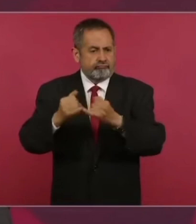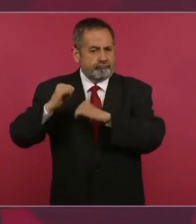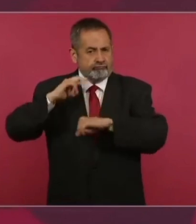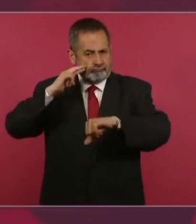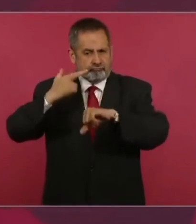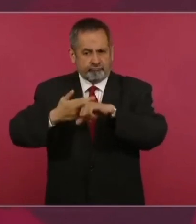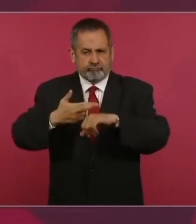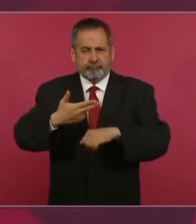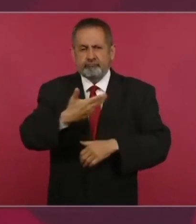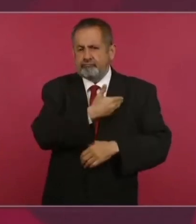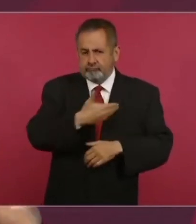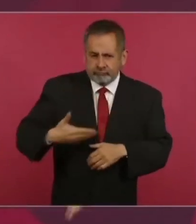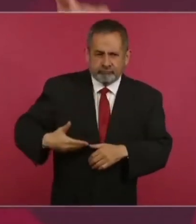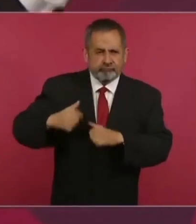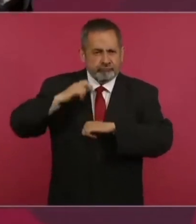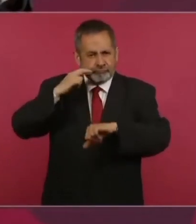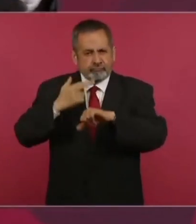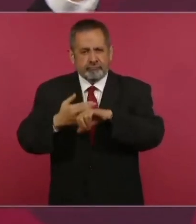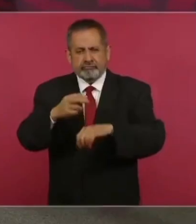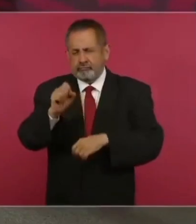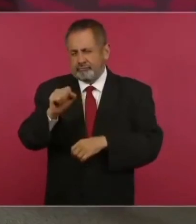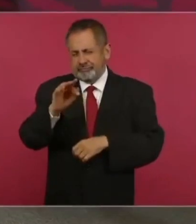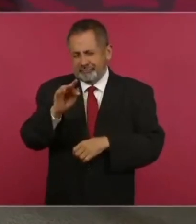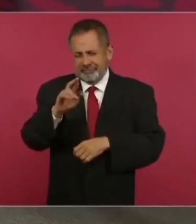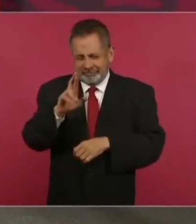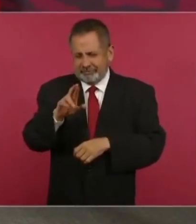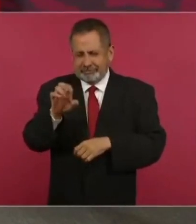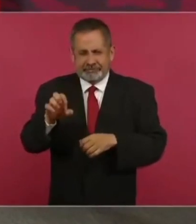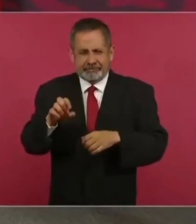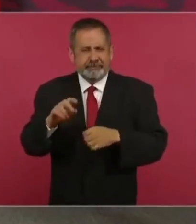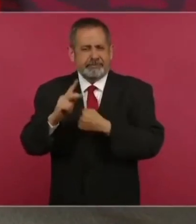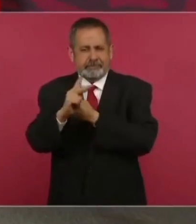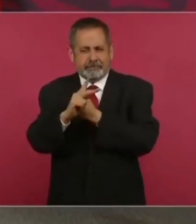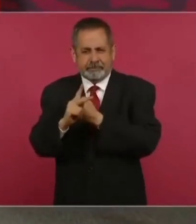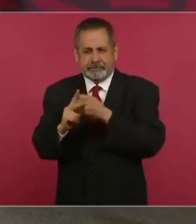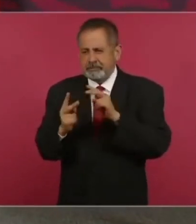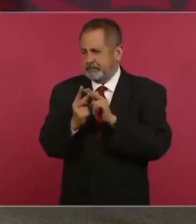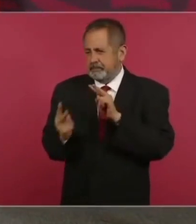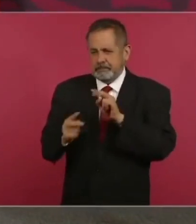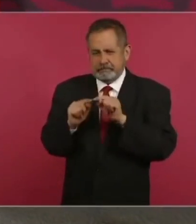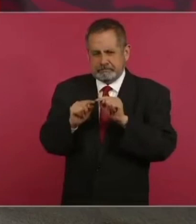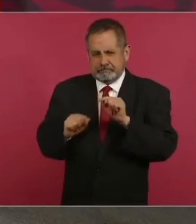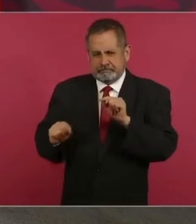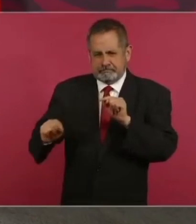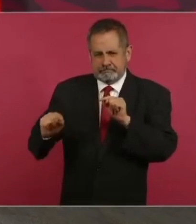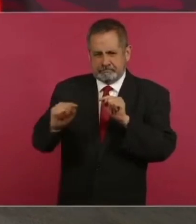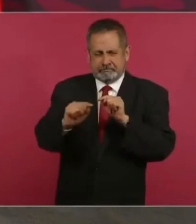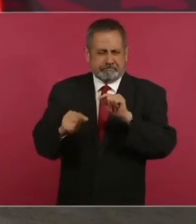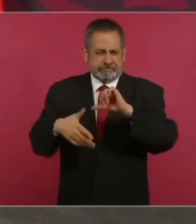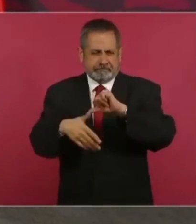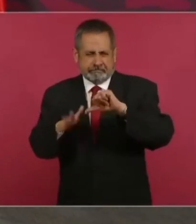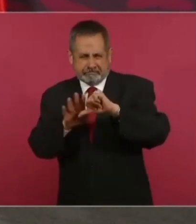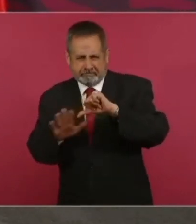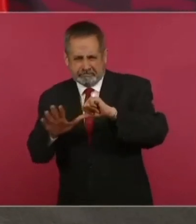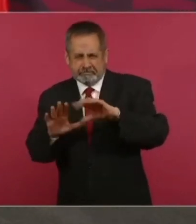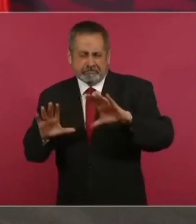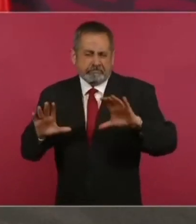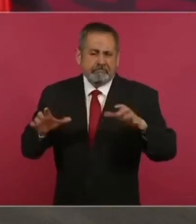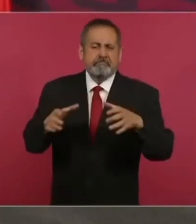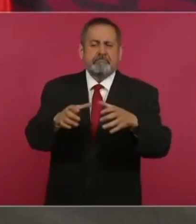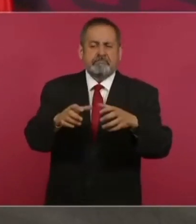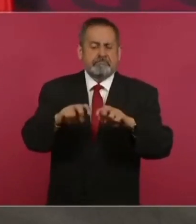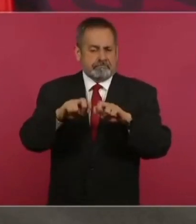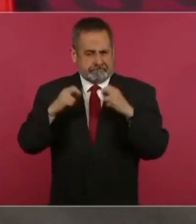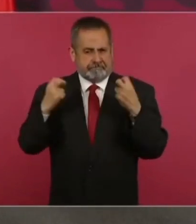de países vecinos que estamos enfrentando